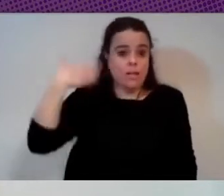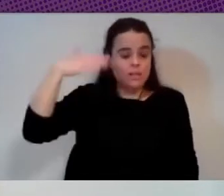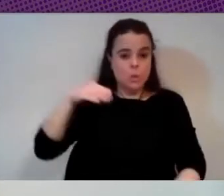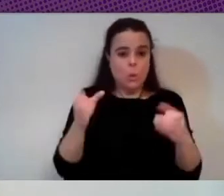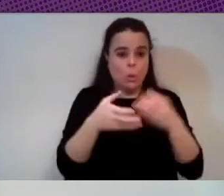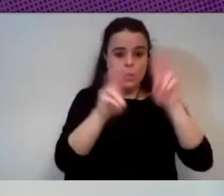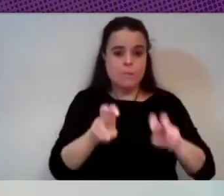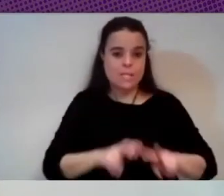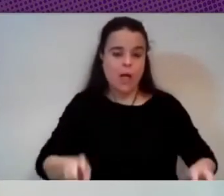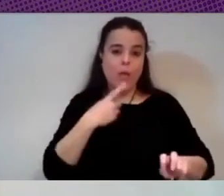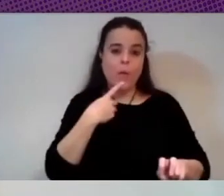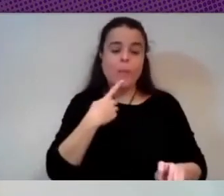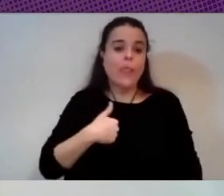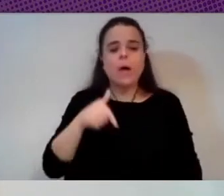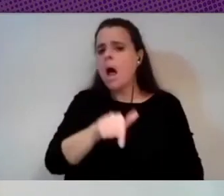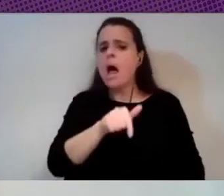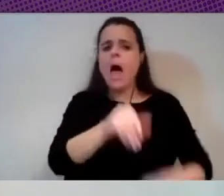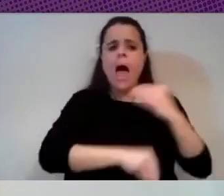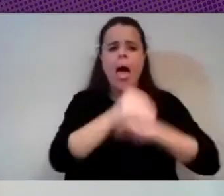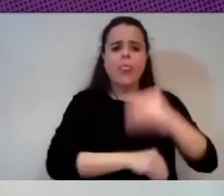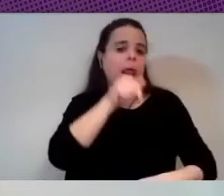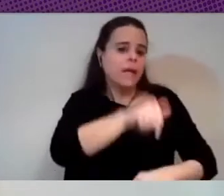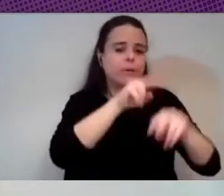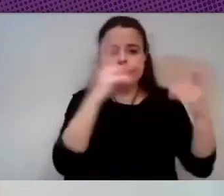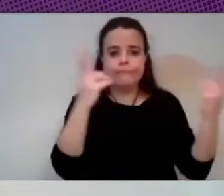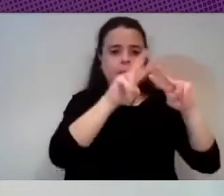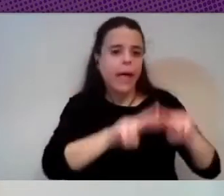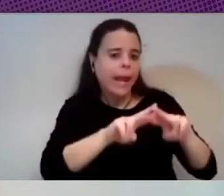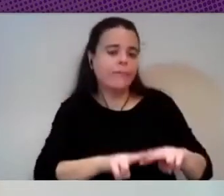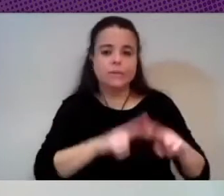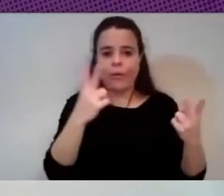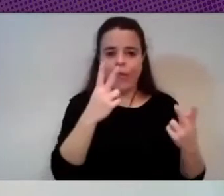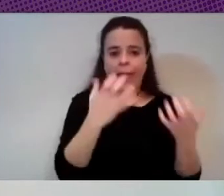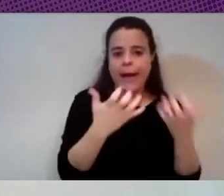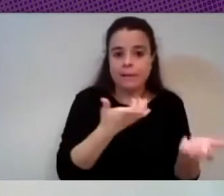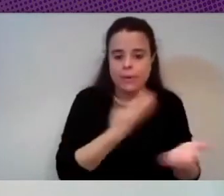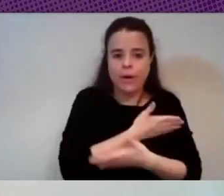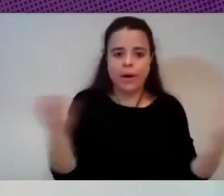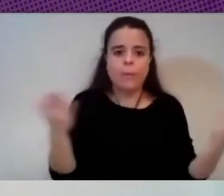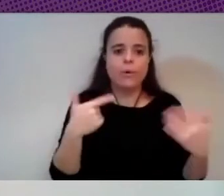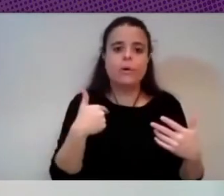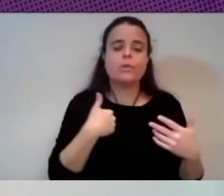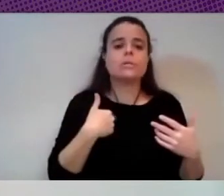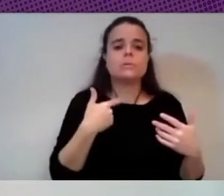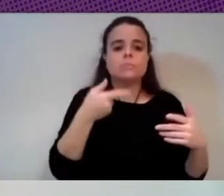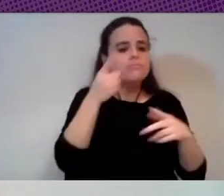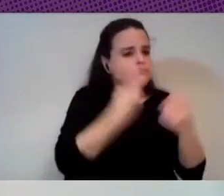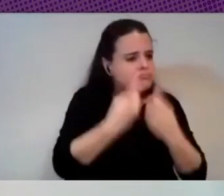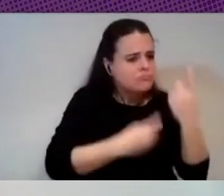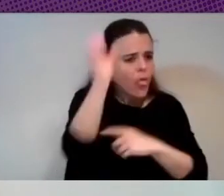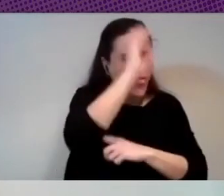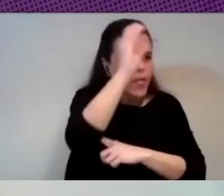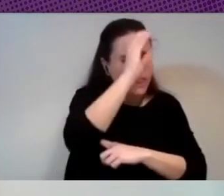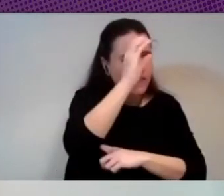vamos a hacer esto y hacíamos una revisión del estado del arte entonces te ibas a un buscador científico te bajabas casi todos los artículos y los leías y